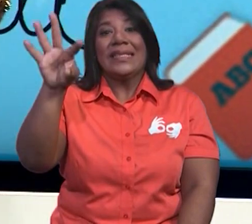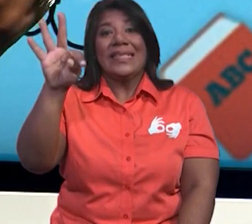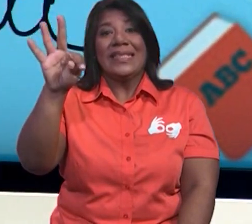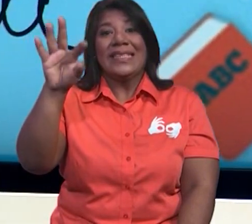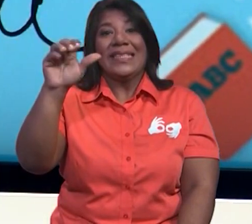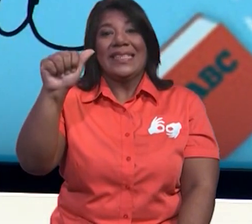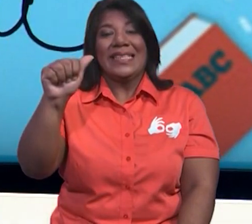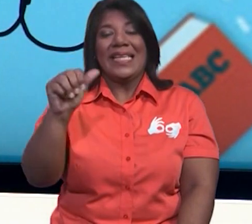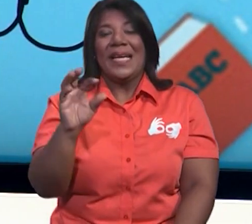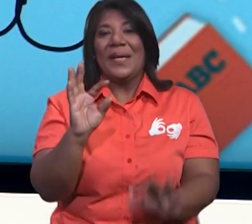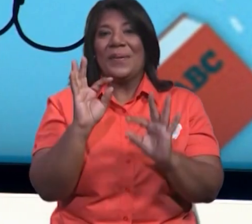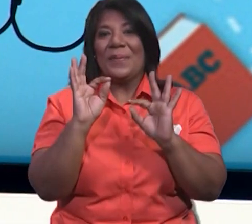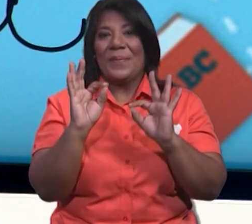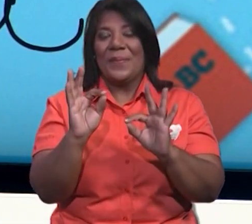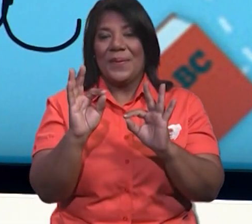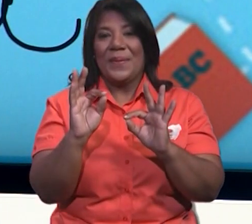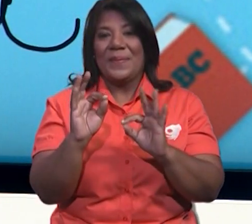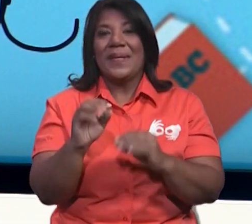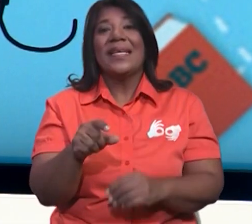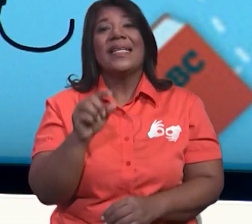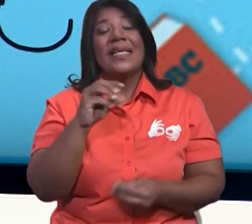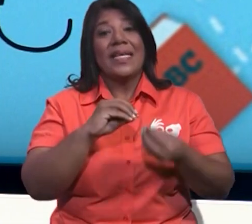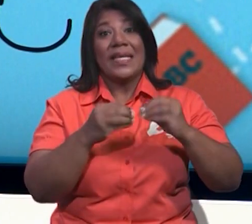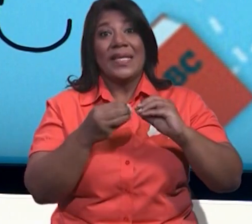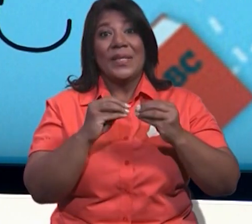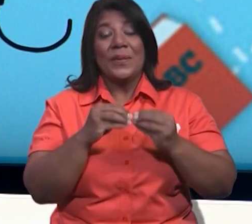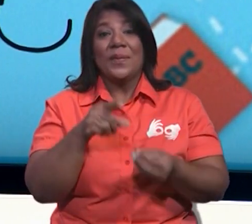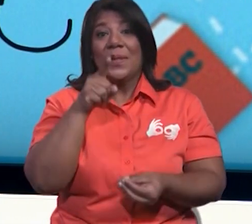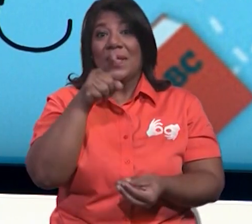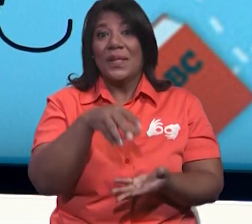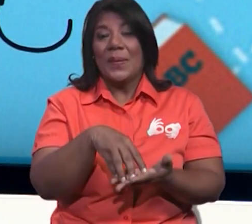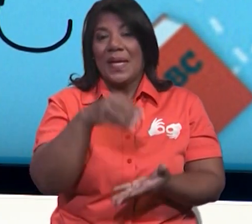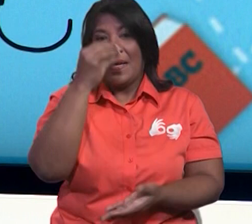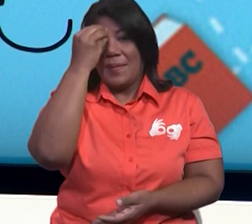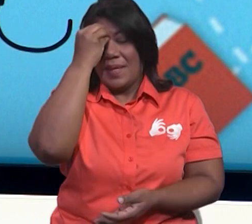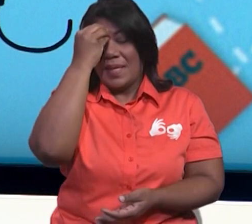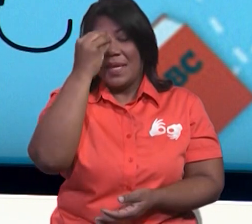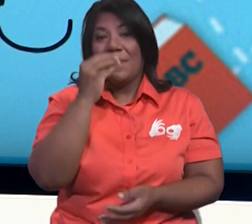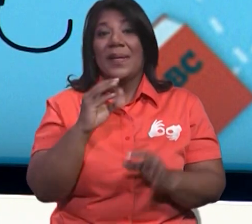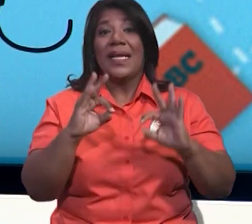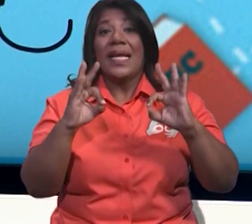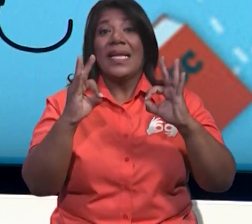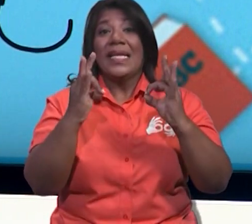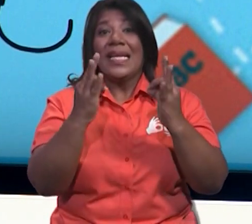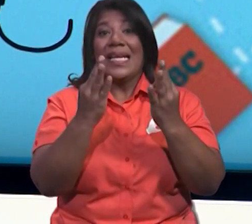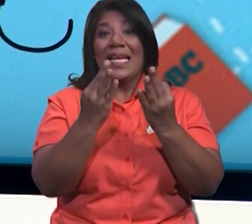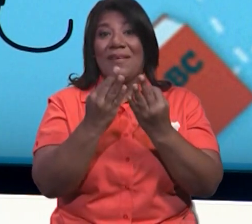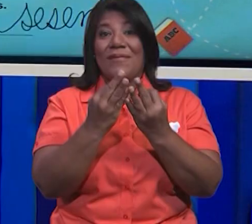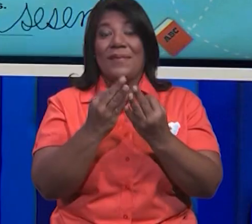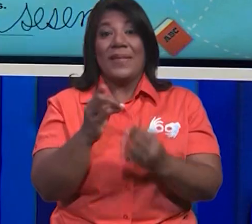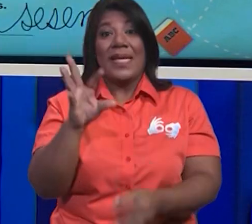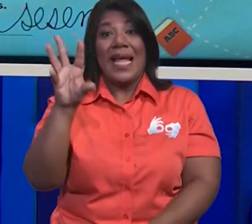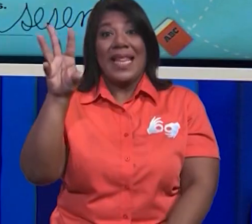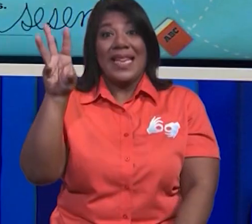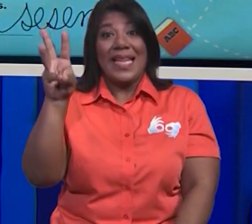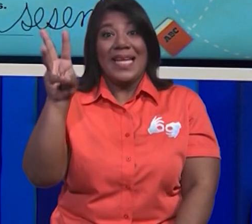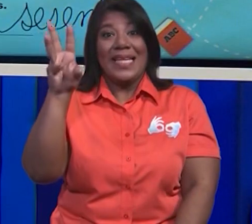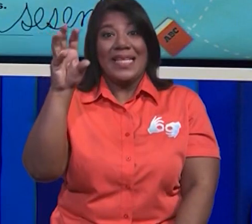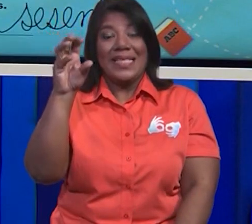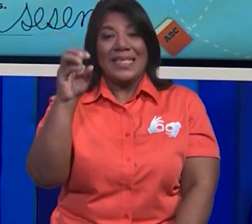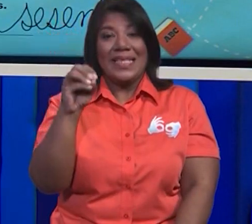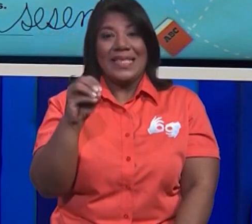Muy bien. Y este es el nombre del número que acabas de aprender de la familia del 60. Seguimos.